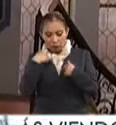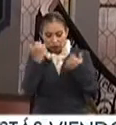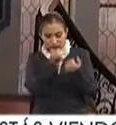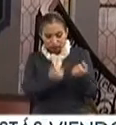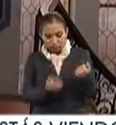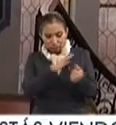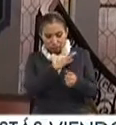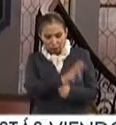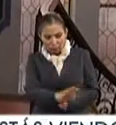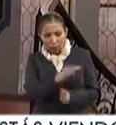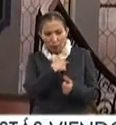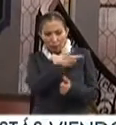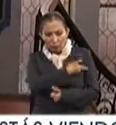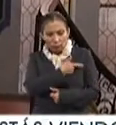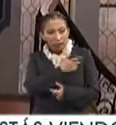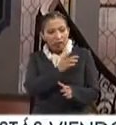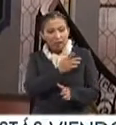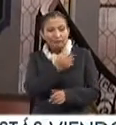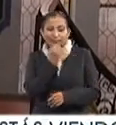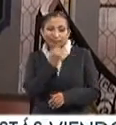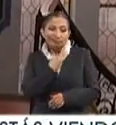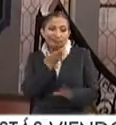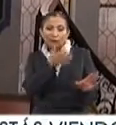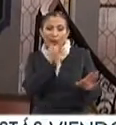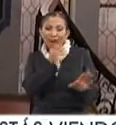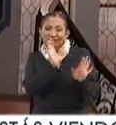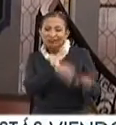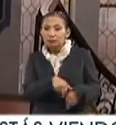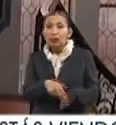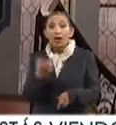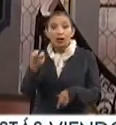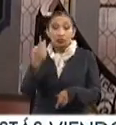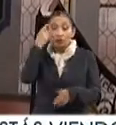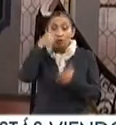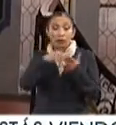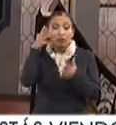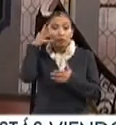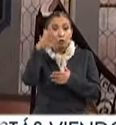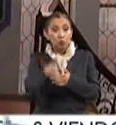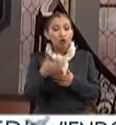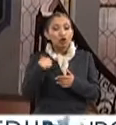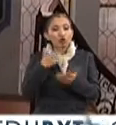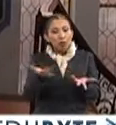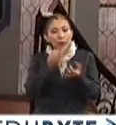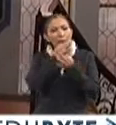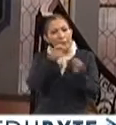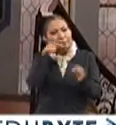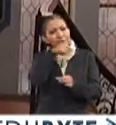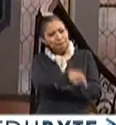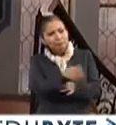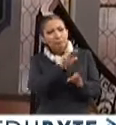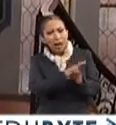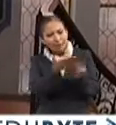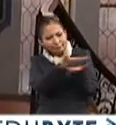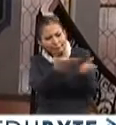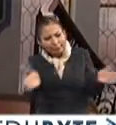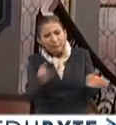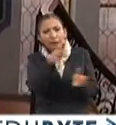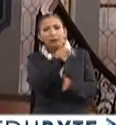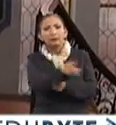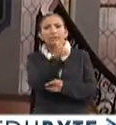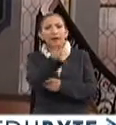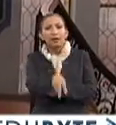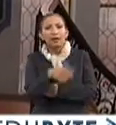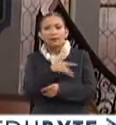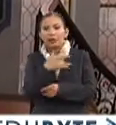tenías las habilidades y te gustaba. Y a mí esto me da la esperanza de que si llegamos con este mensaje más social, en donde